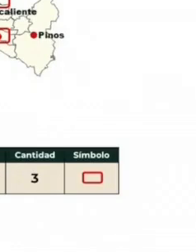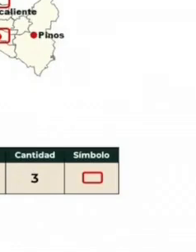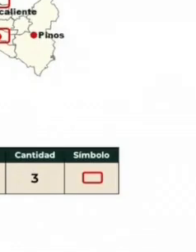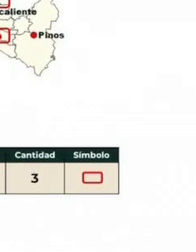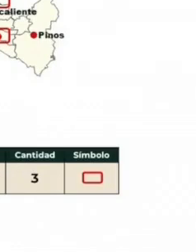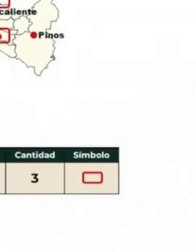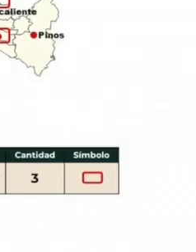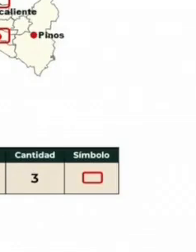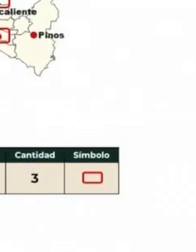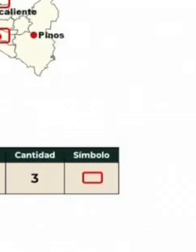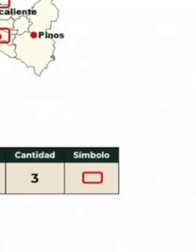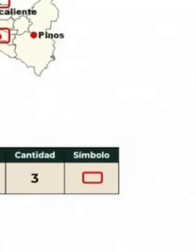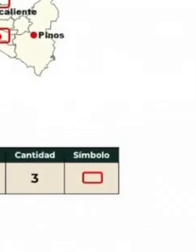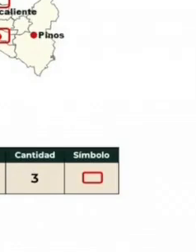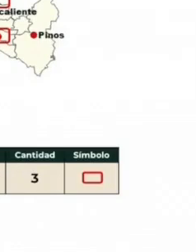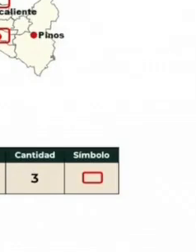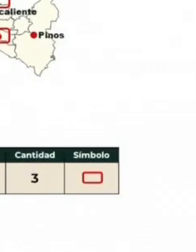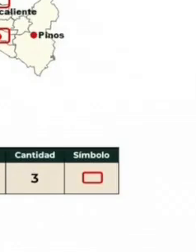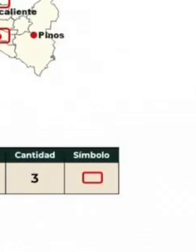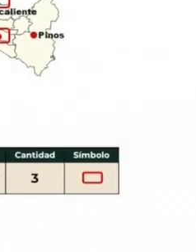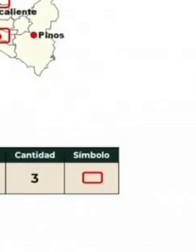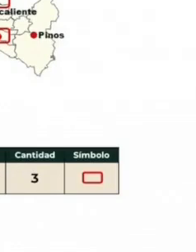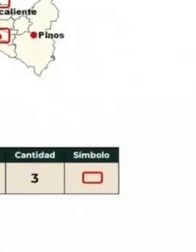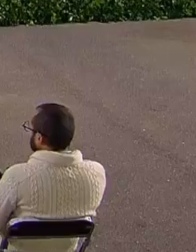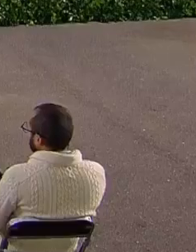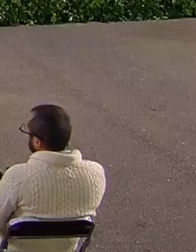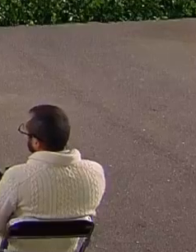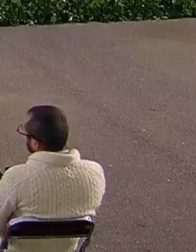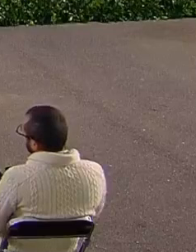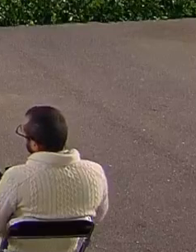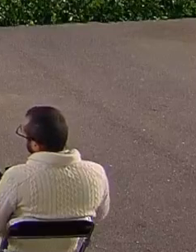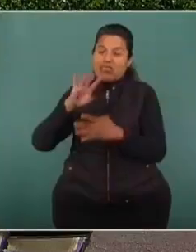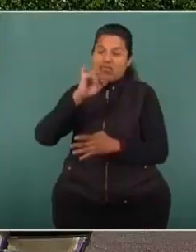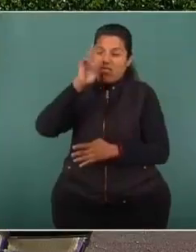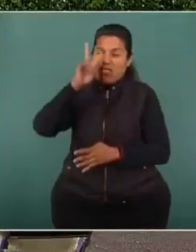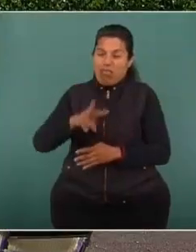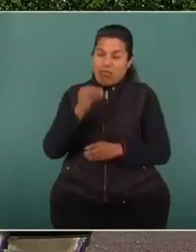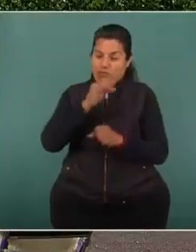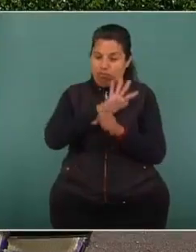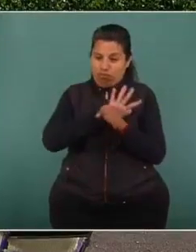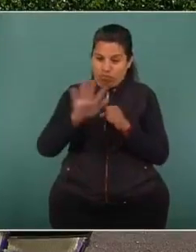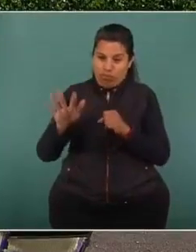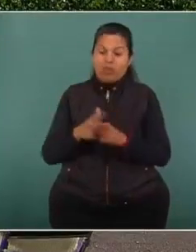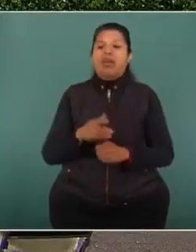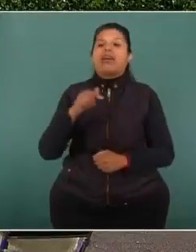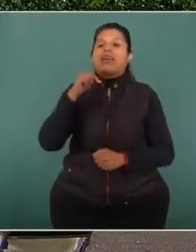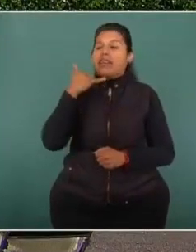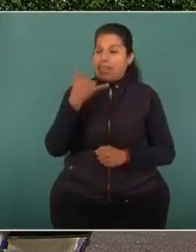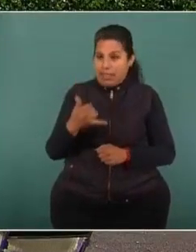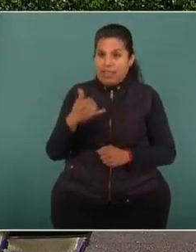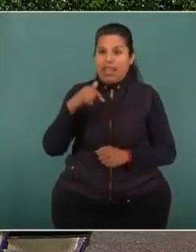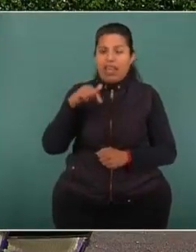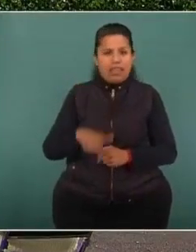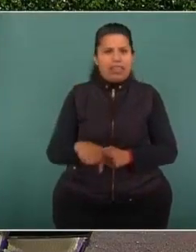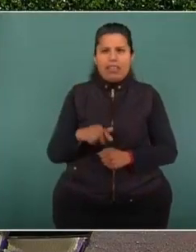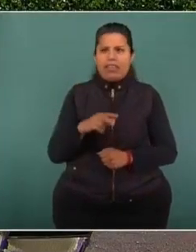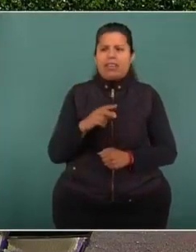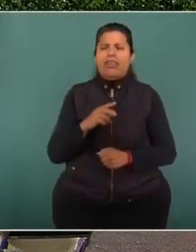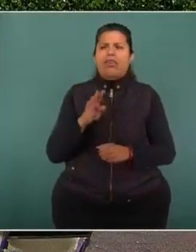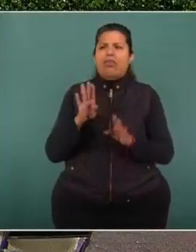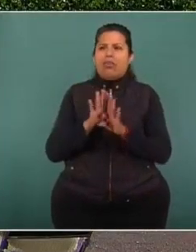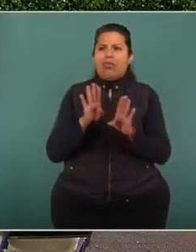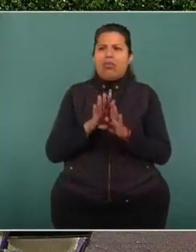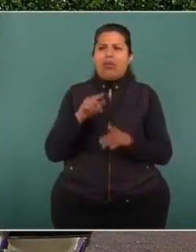dos de ellos presentan sobrepoblación. La que sigue, por favor. Robo de hidrocarpuro. Aquí no hay, aunque existe un ducto